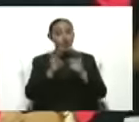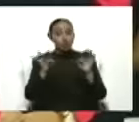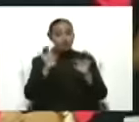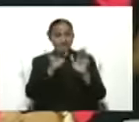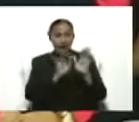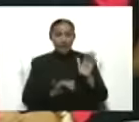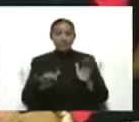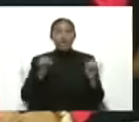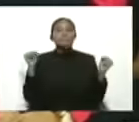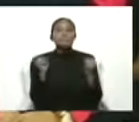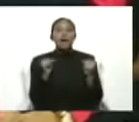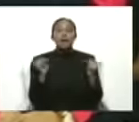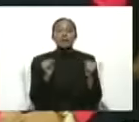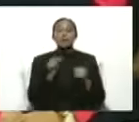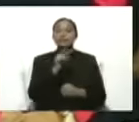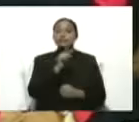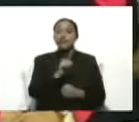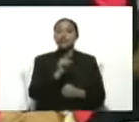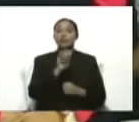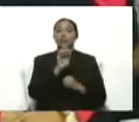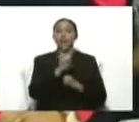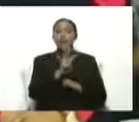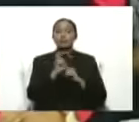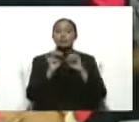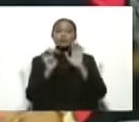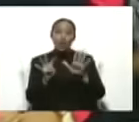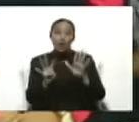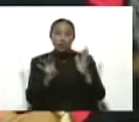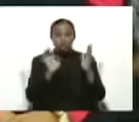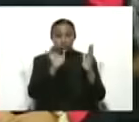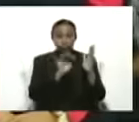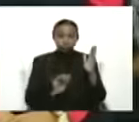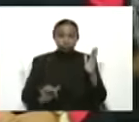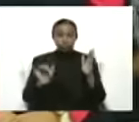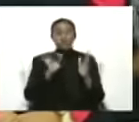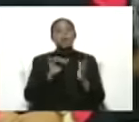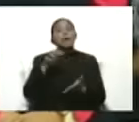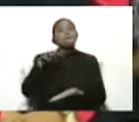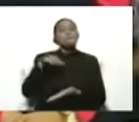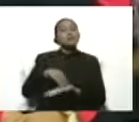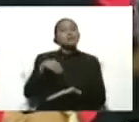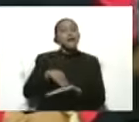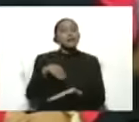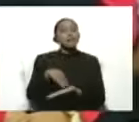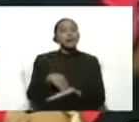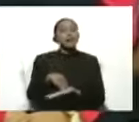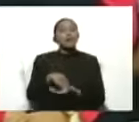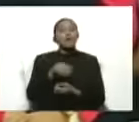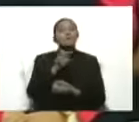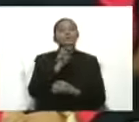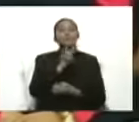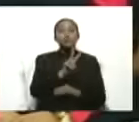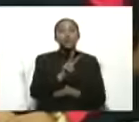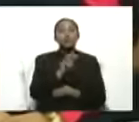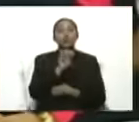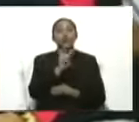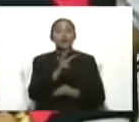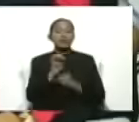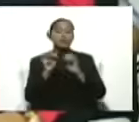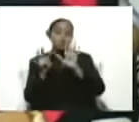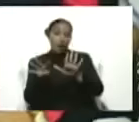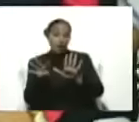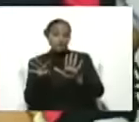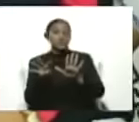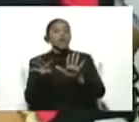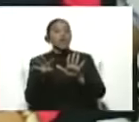149 máquinas, Miranda 249 centros,